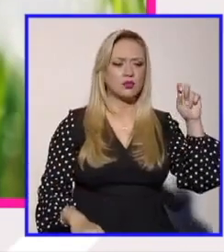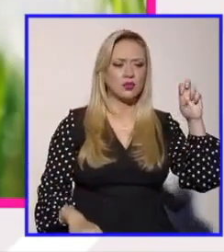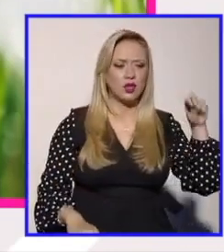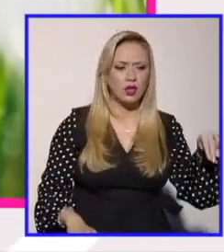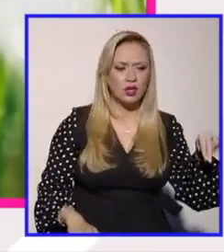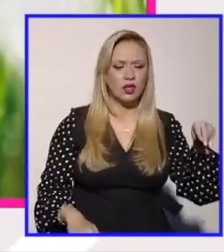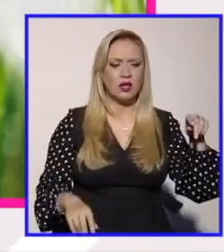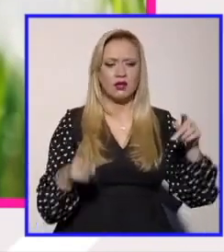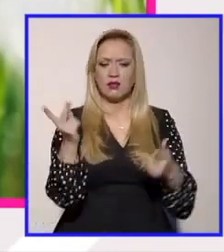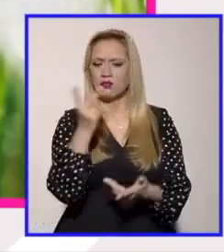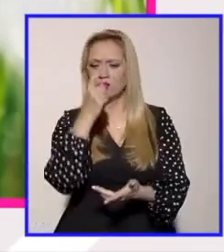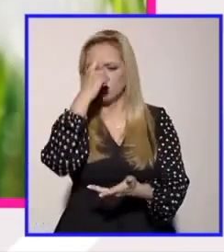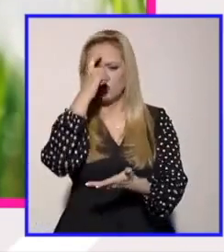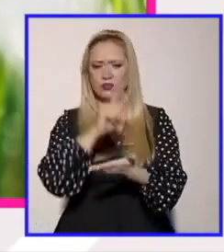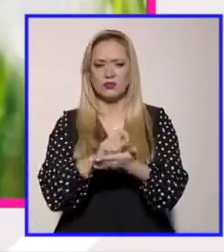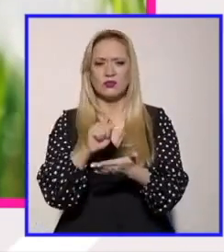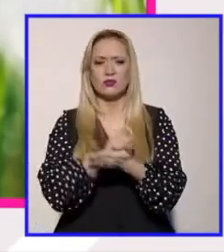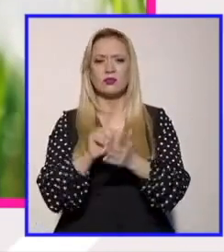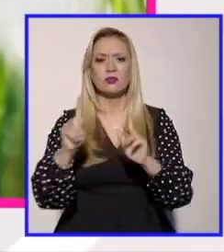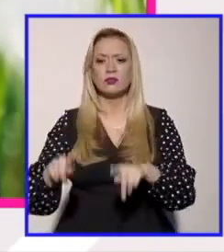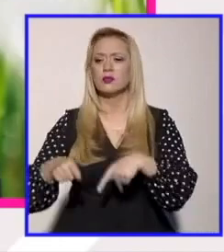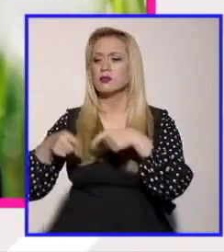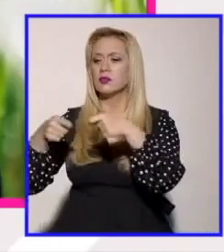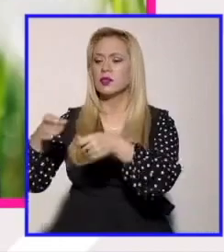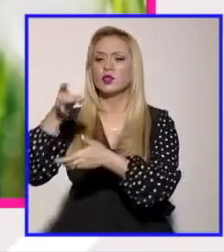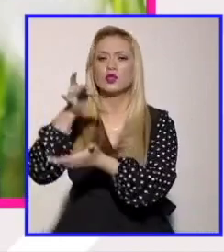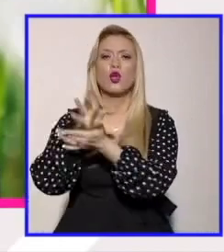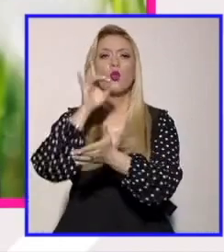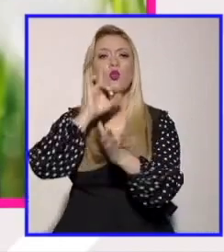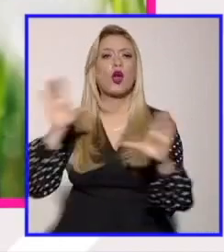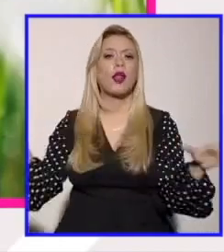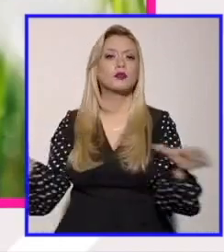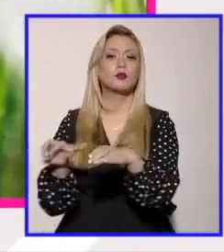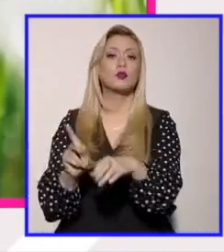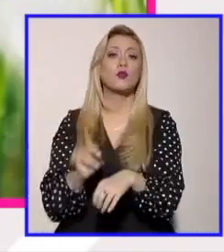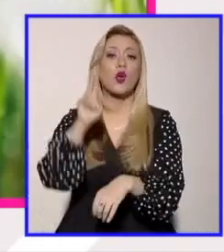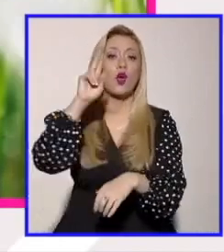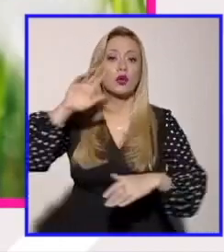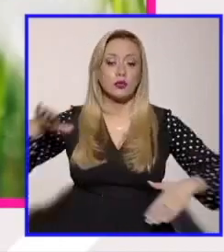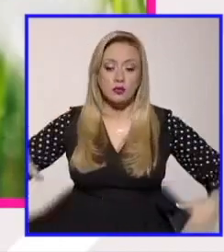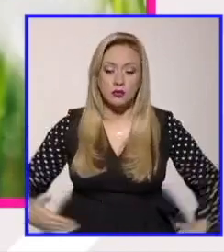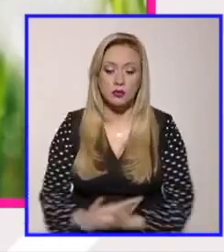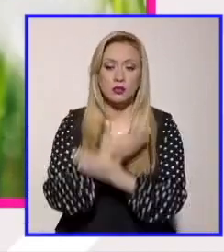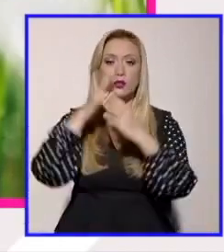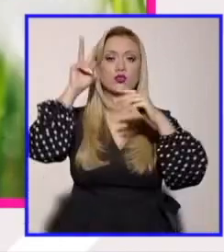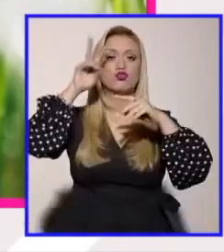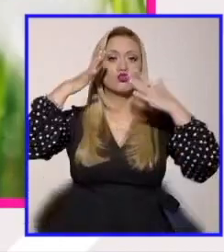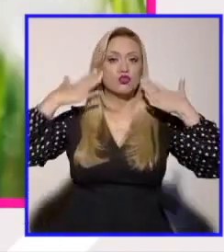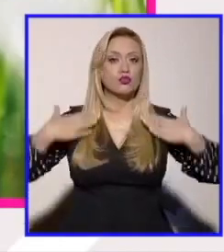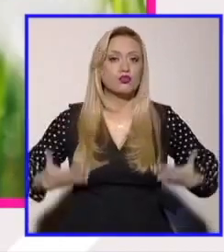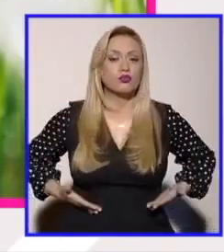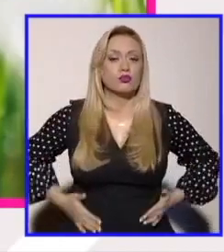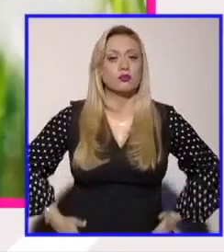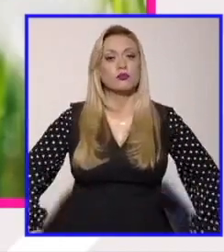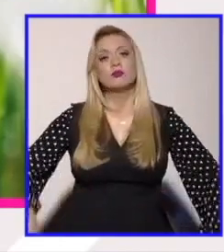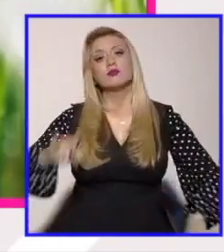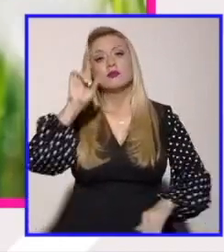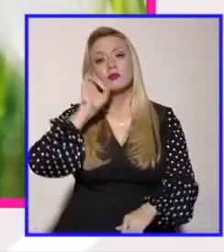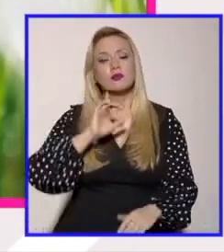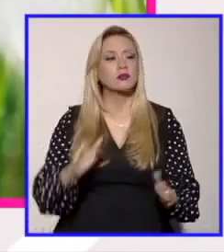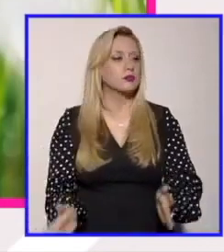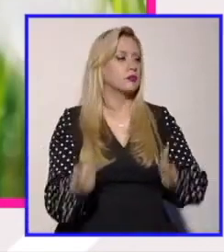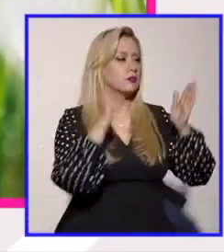dada por el sexo donde están por un lado las mujeres biológicamente definidas y por el otro lado los hombres